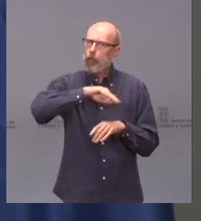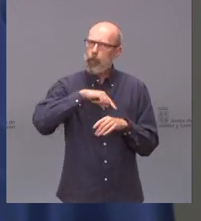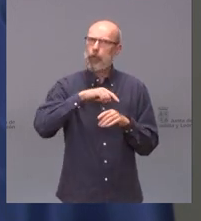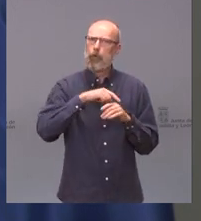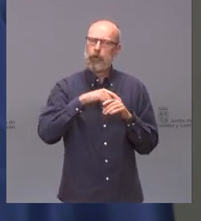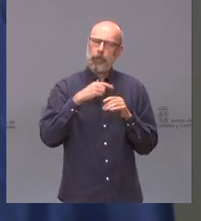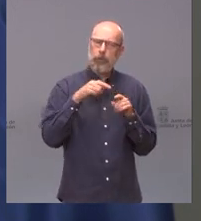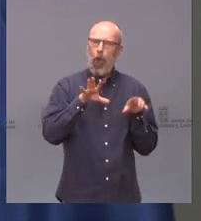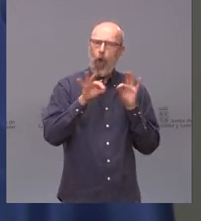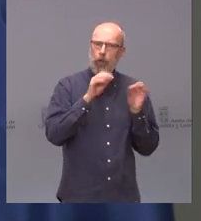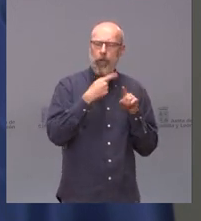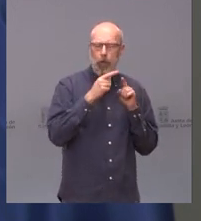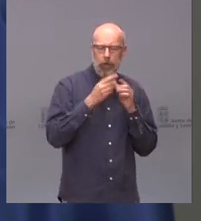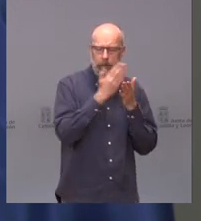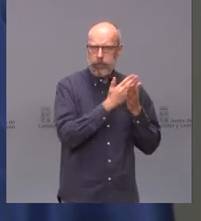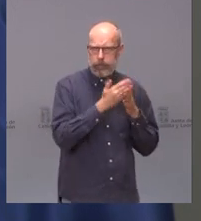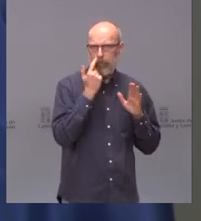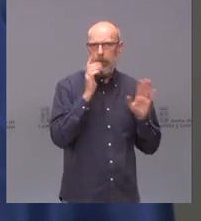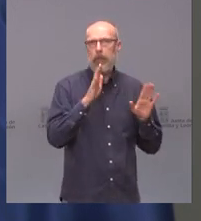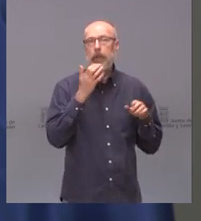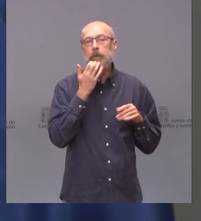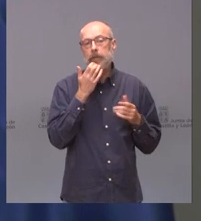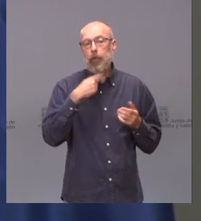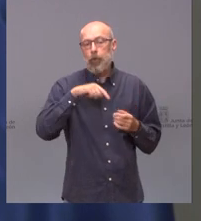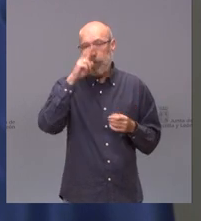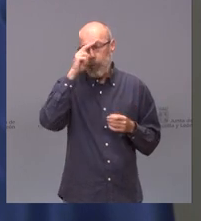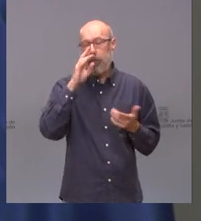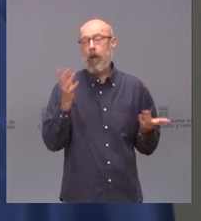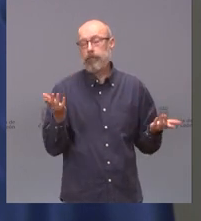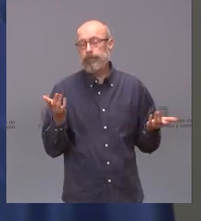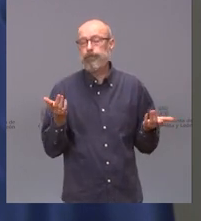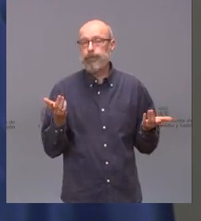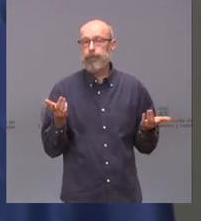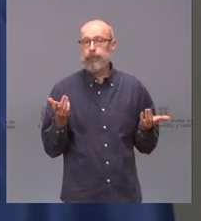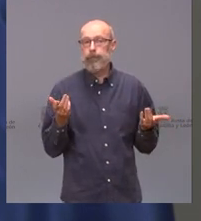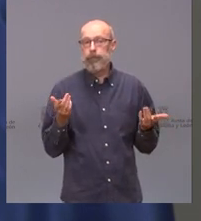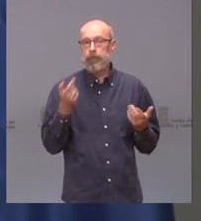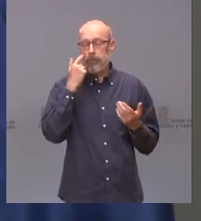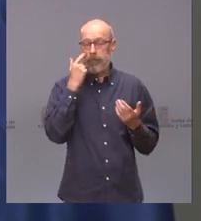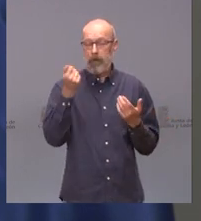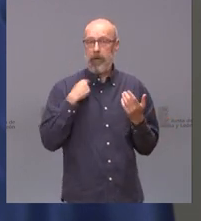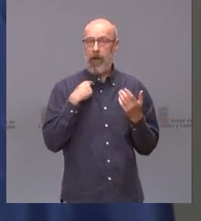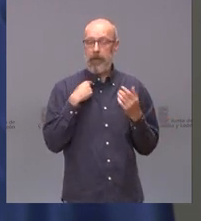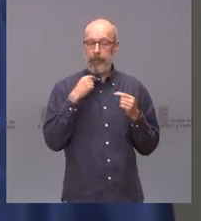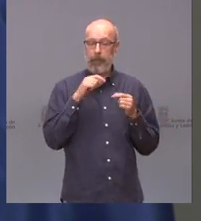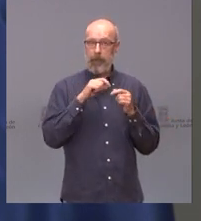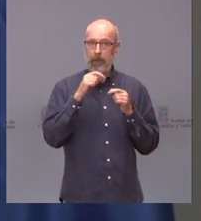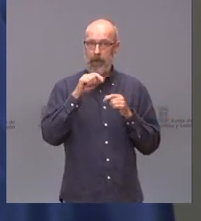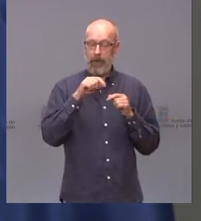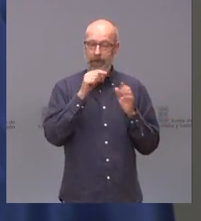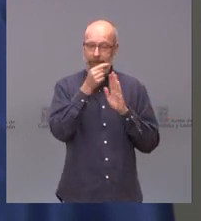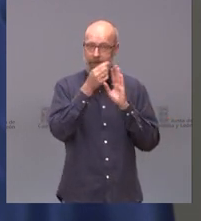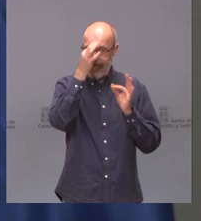las opciones. Si nos preocupa, pues oiga, coja usted la incidencia acumulada en las regiones